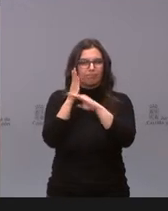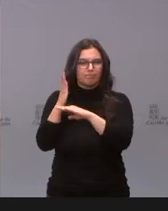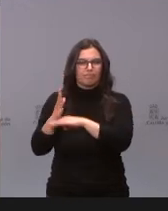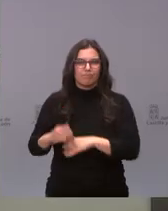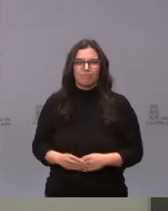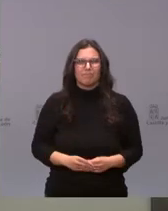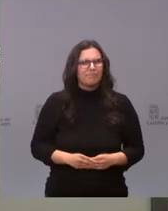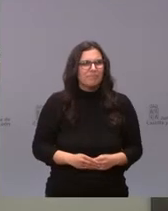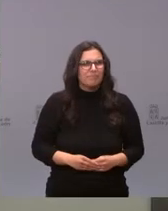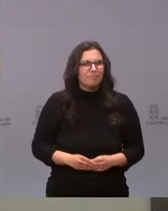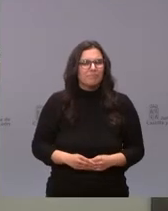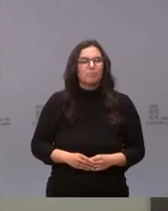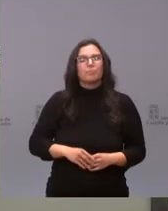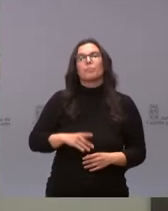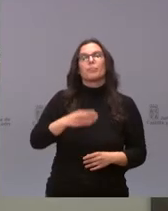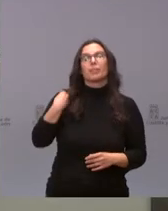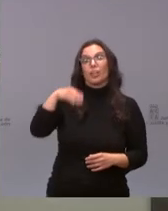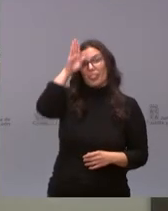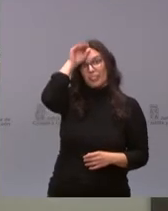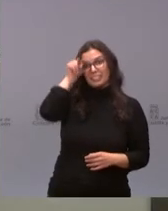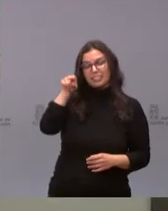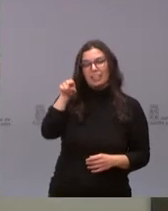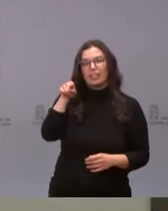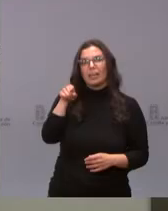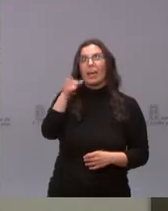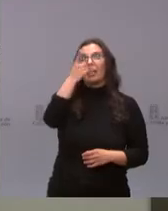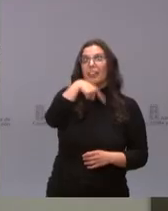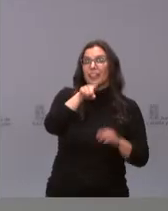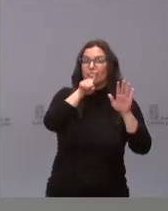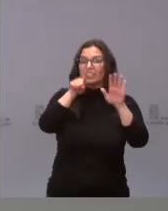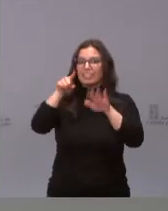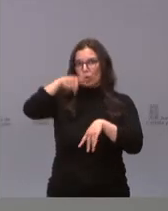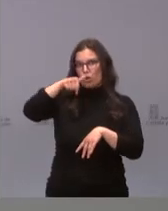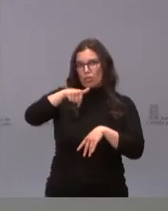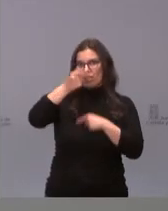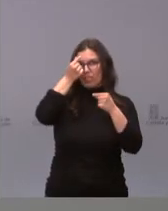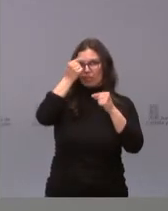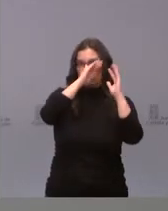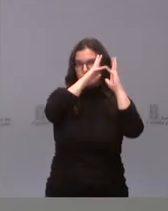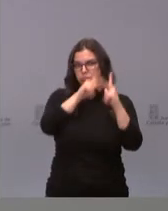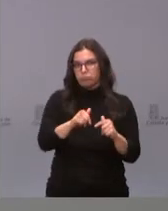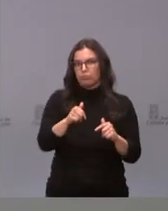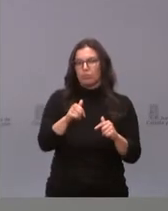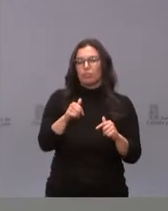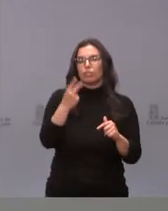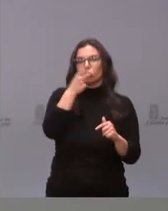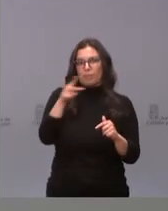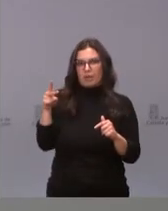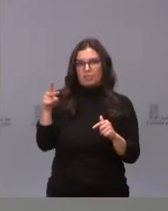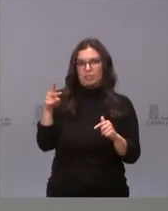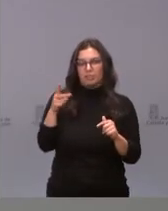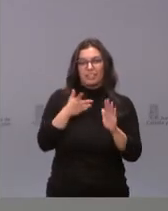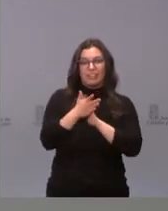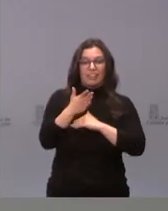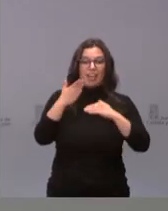Bueno, la incidencia de la cisterniga es de 166 hoy en acumulado a 14 días, supera el